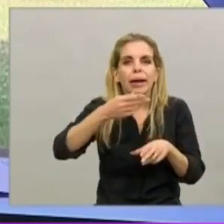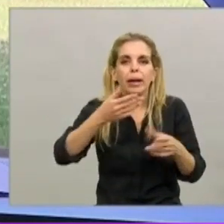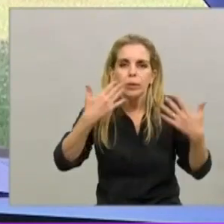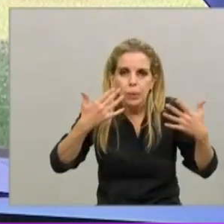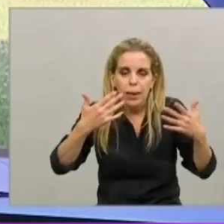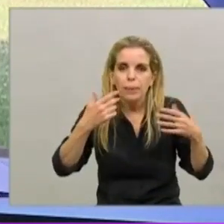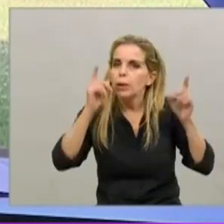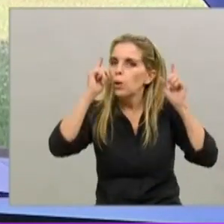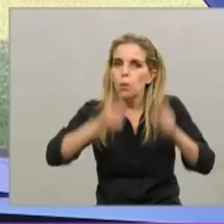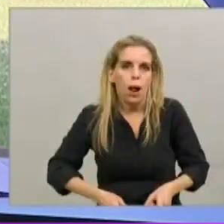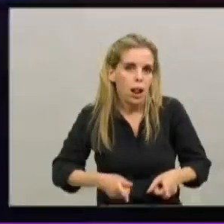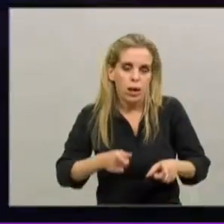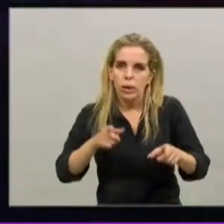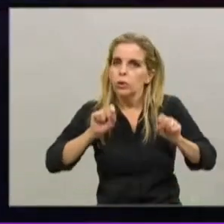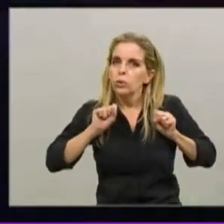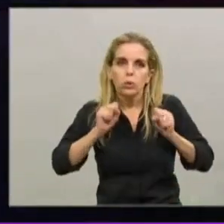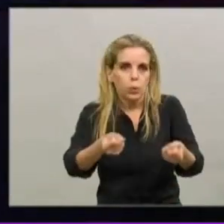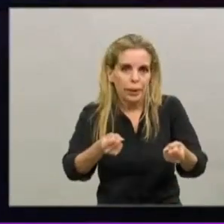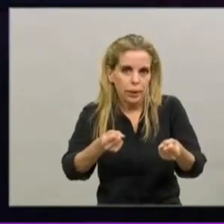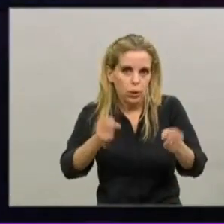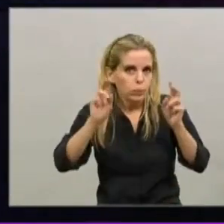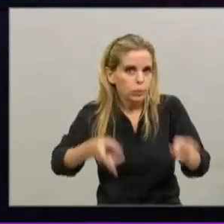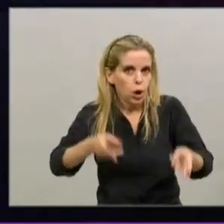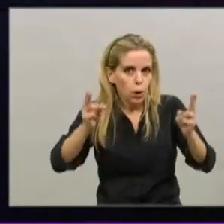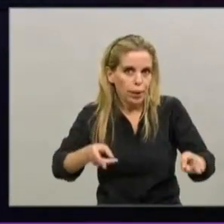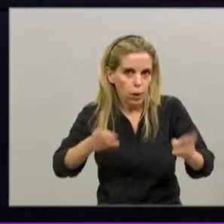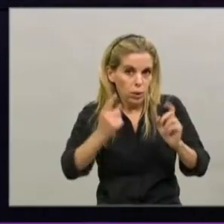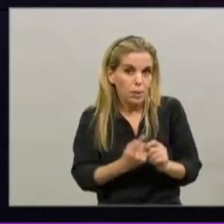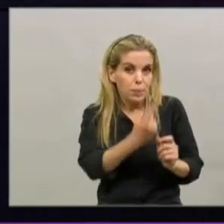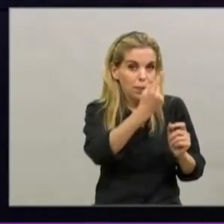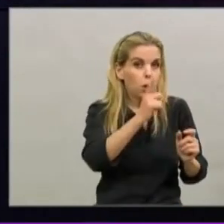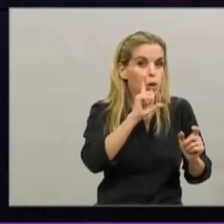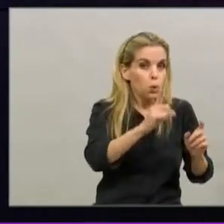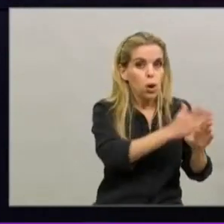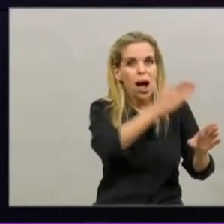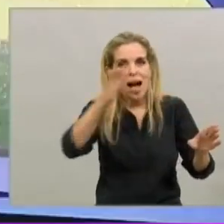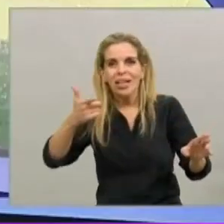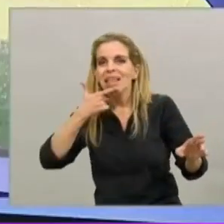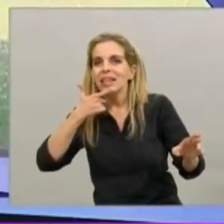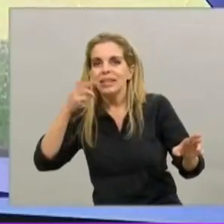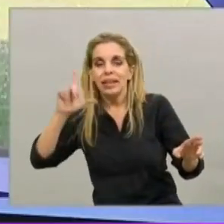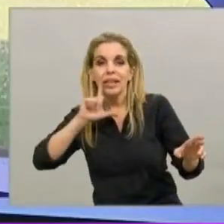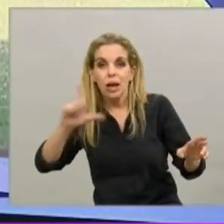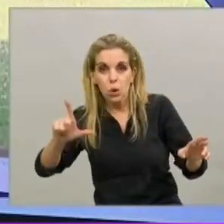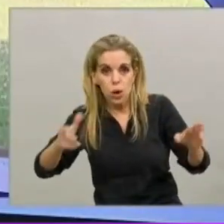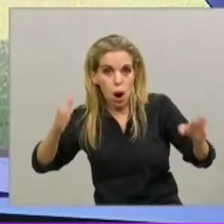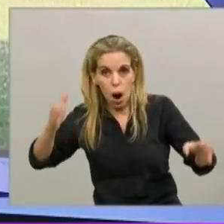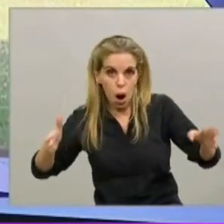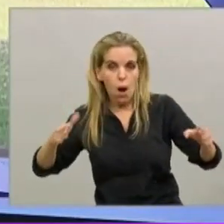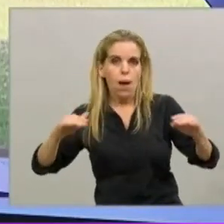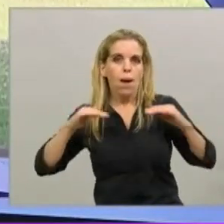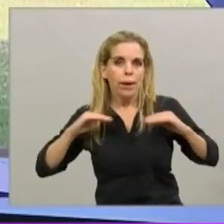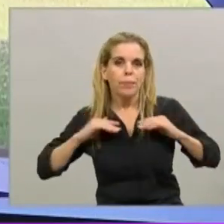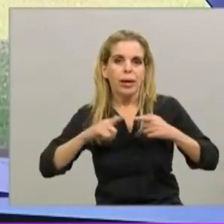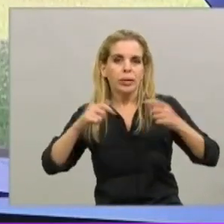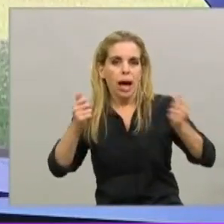el riesgo es cero. Por eso, restringimos esta actividad del primero al 17 de julio. Y también, a